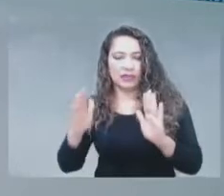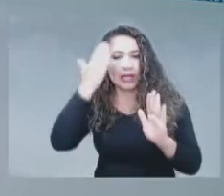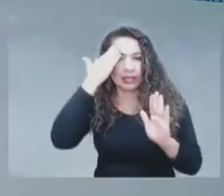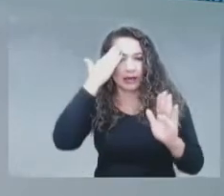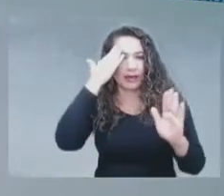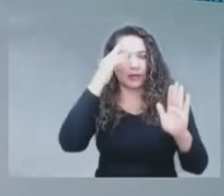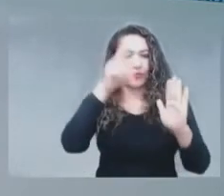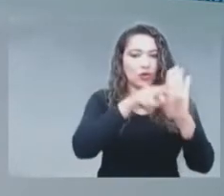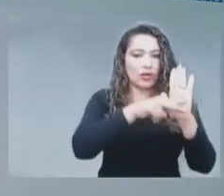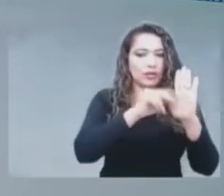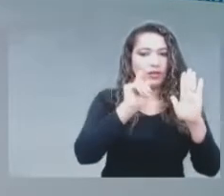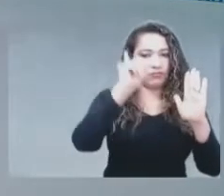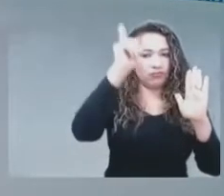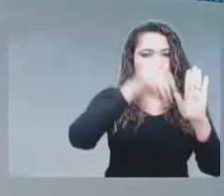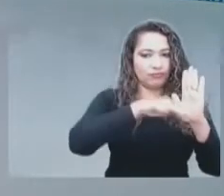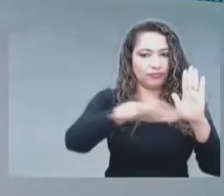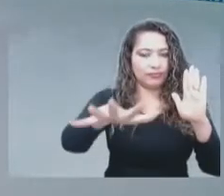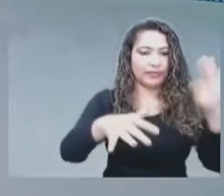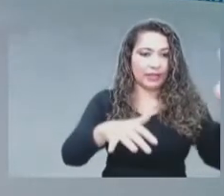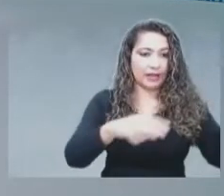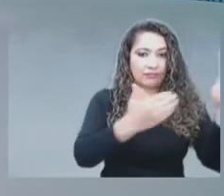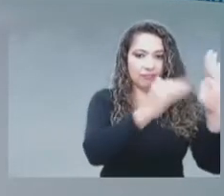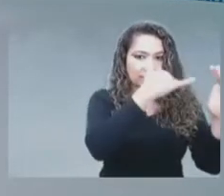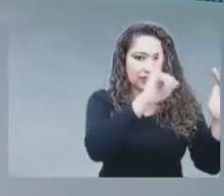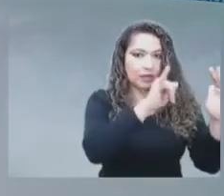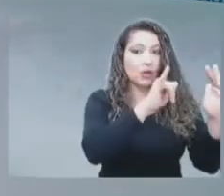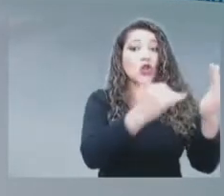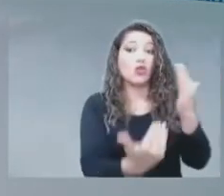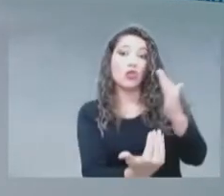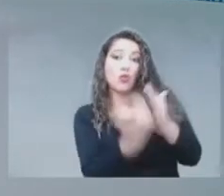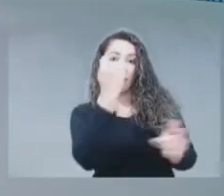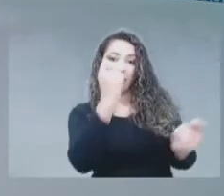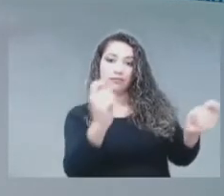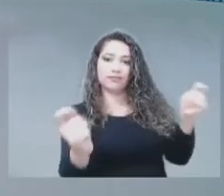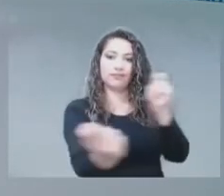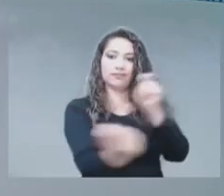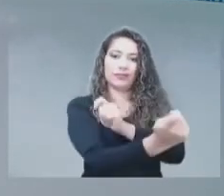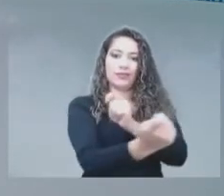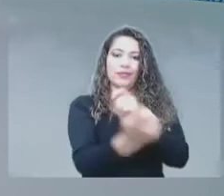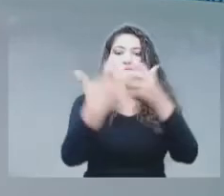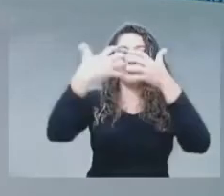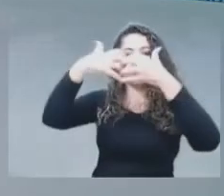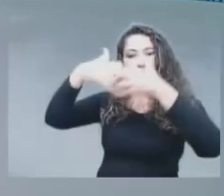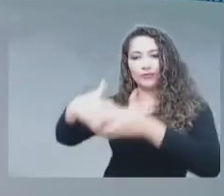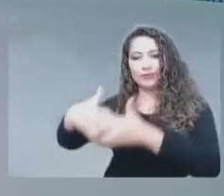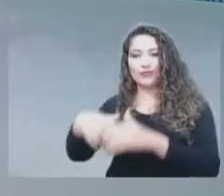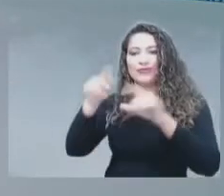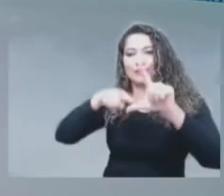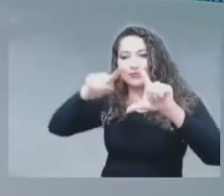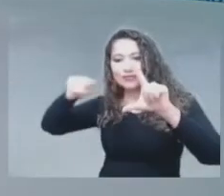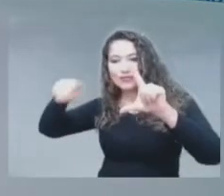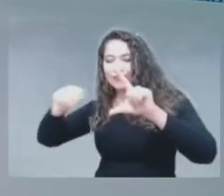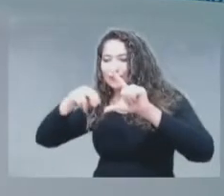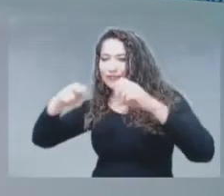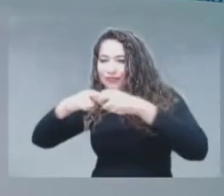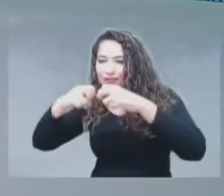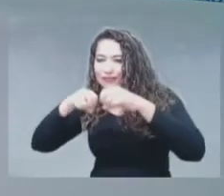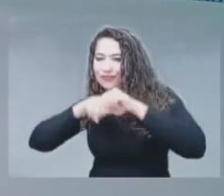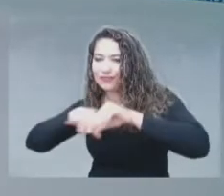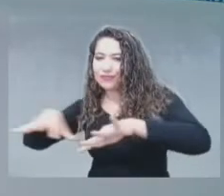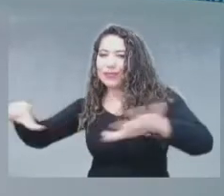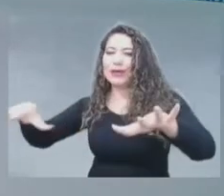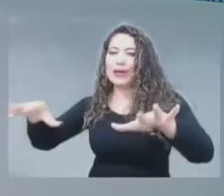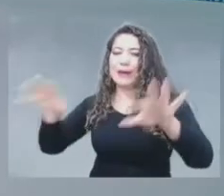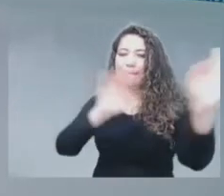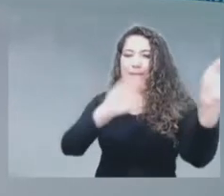a formular un nuevo modelo de gestión de espectro. Ustedes saben muy bien que ese modelo, pues, implica la planeación del espectro, implica la